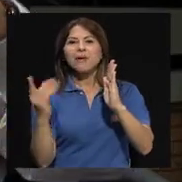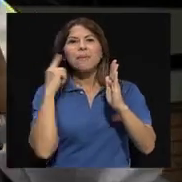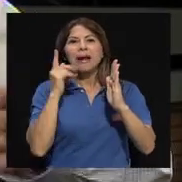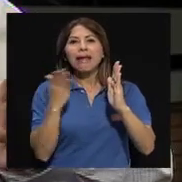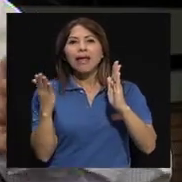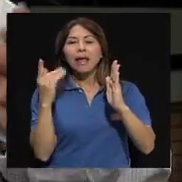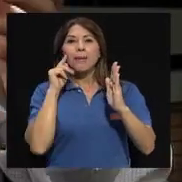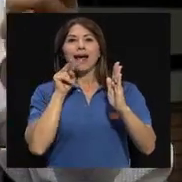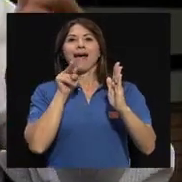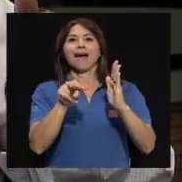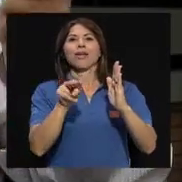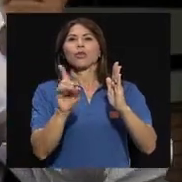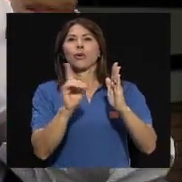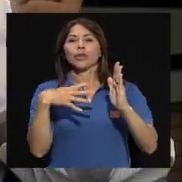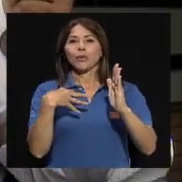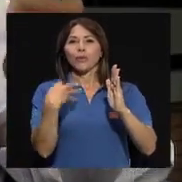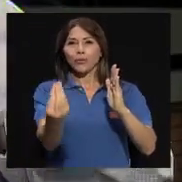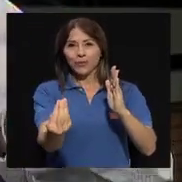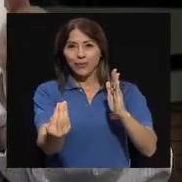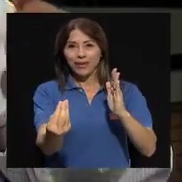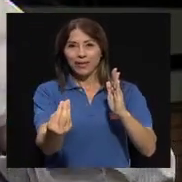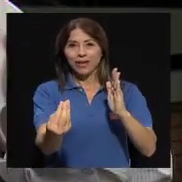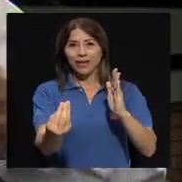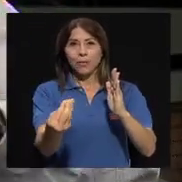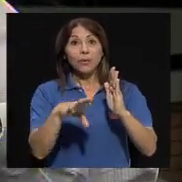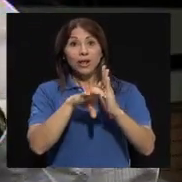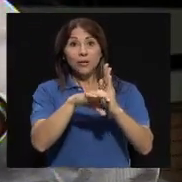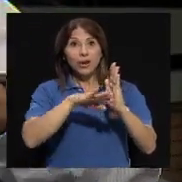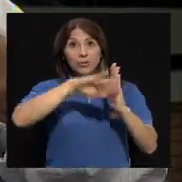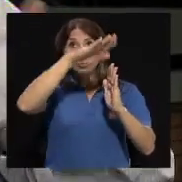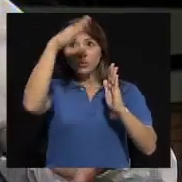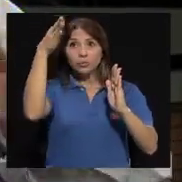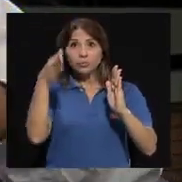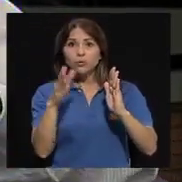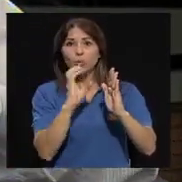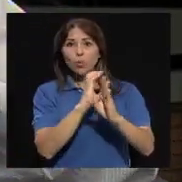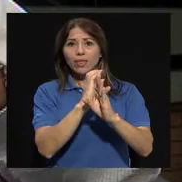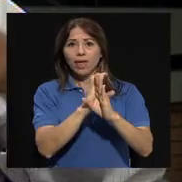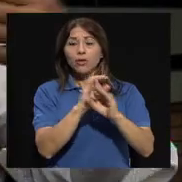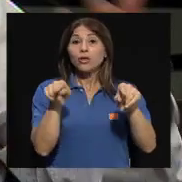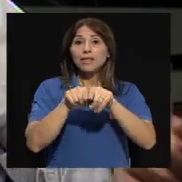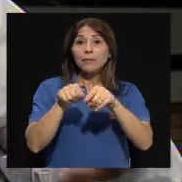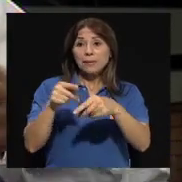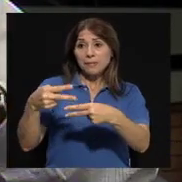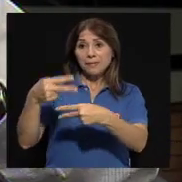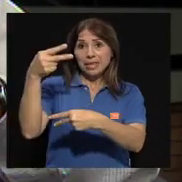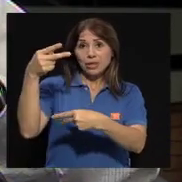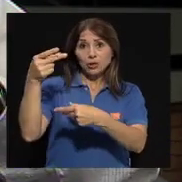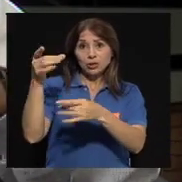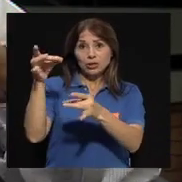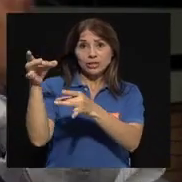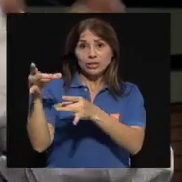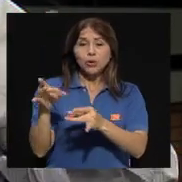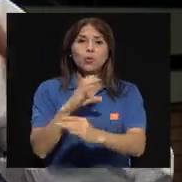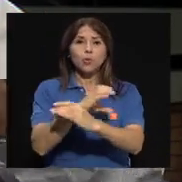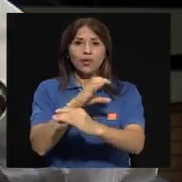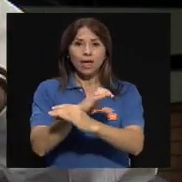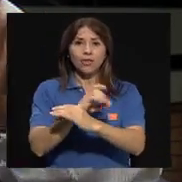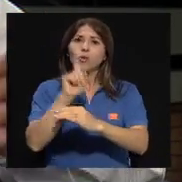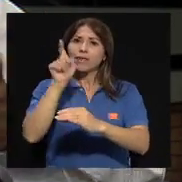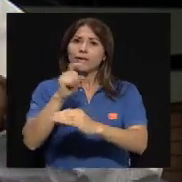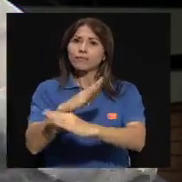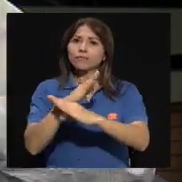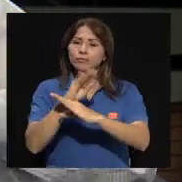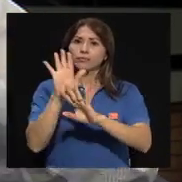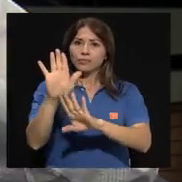vea la salida y por aquello que se pueda deformar el marco de la puerta, alejarse los vidrios, reforzar las ventanas con cortinas o